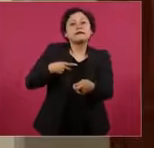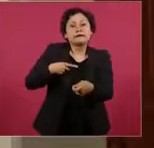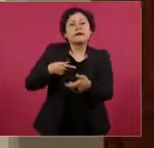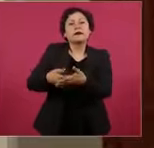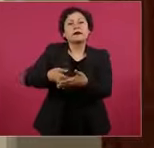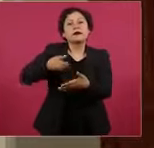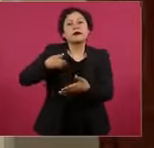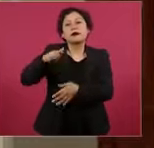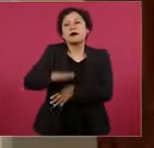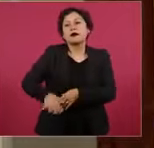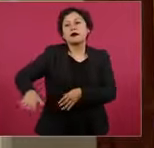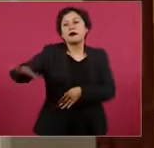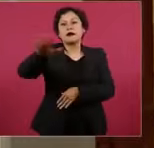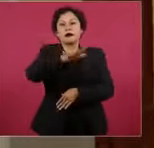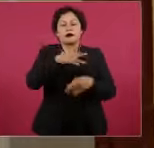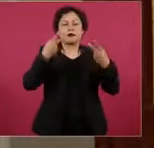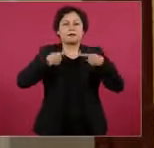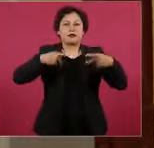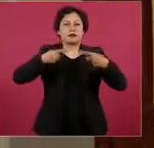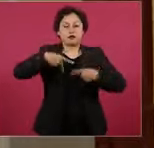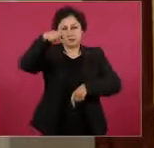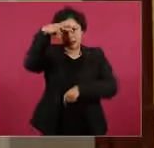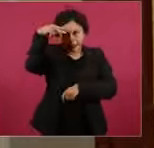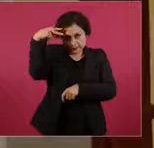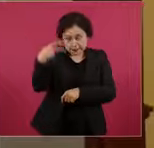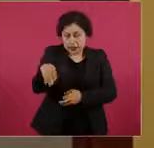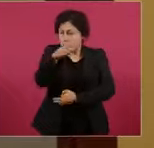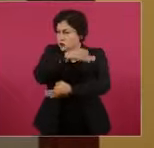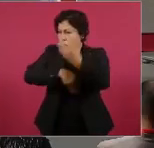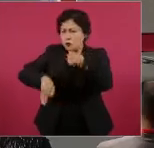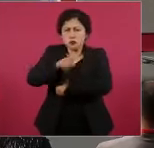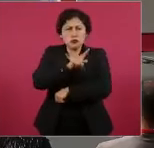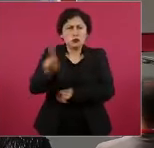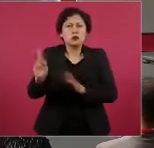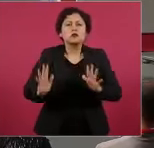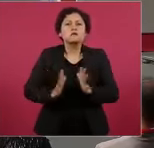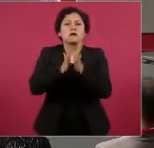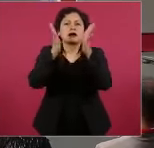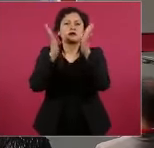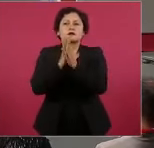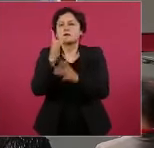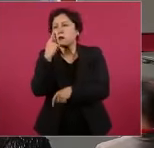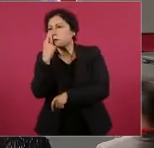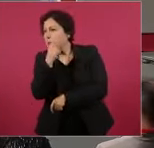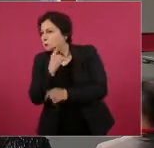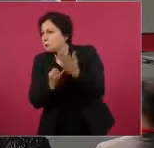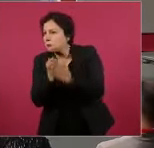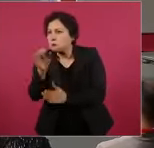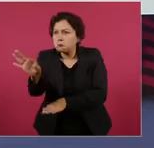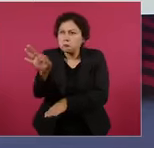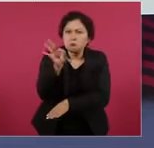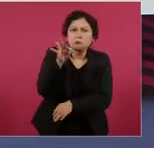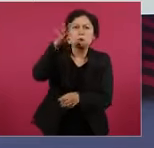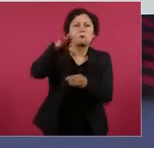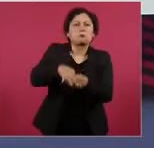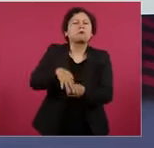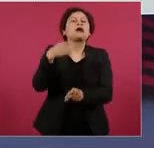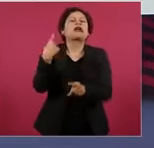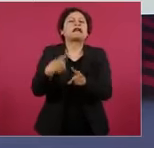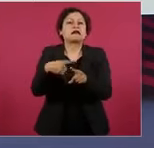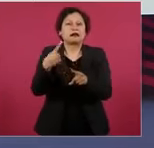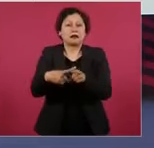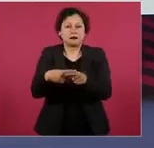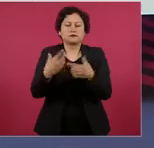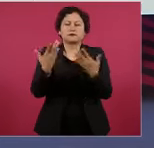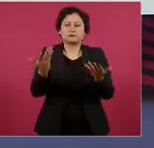secreto de toda la ciudadanía, de todas y todos nosotros. Que las convocatorias para poder